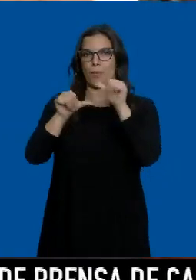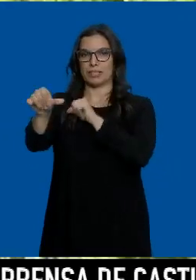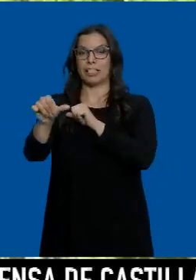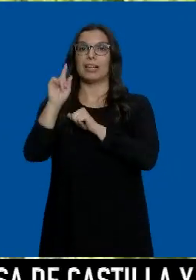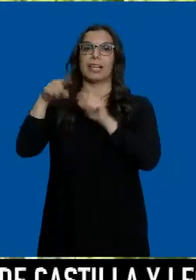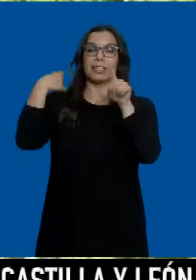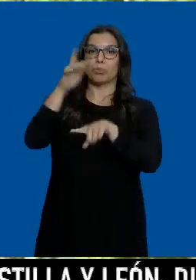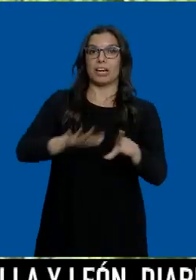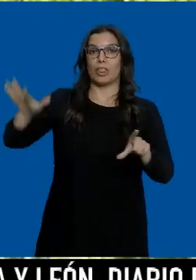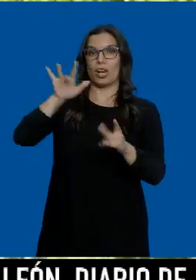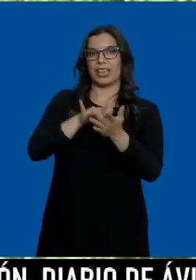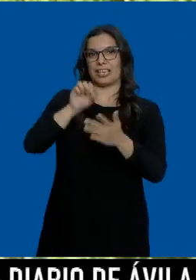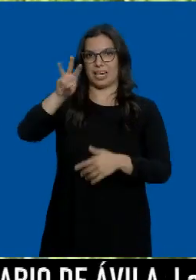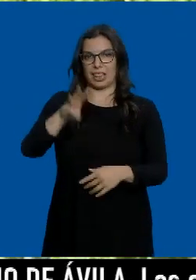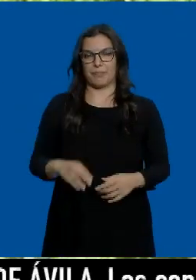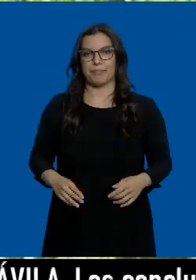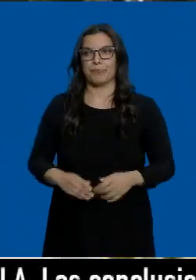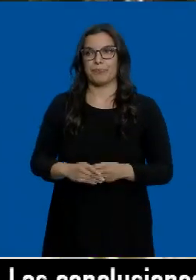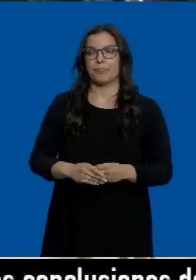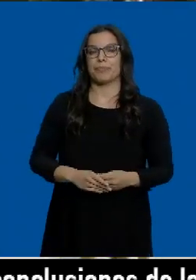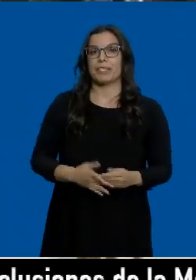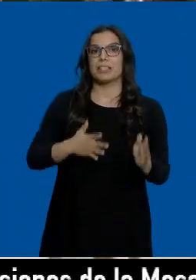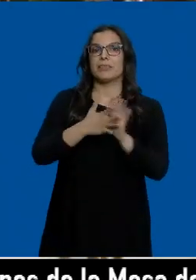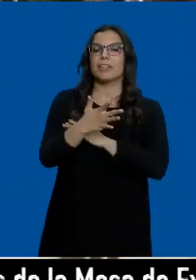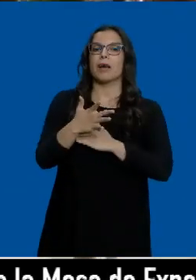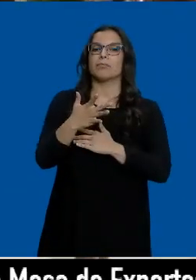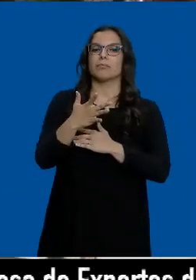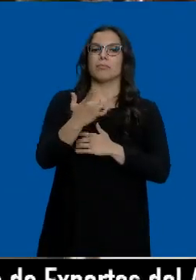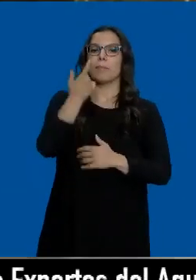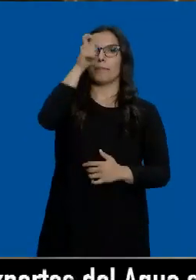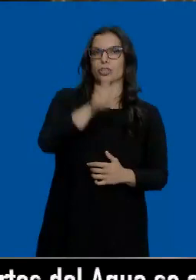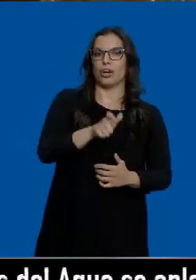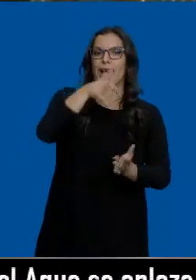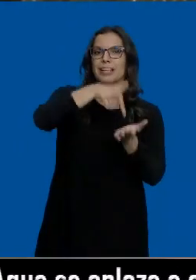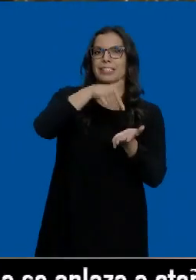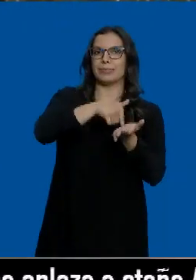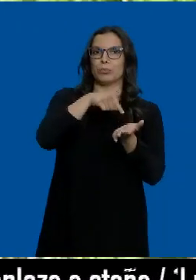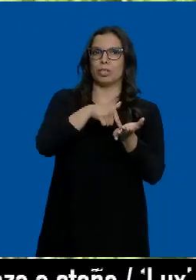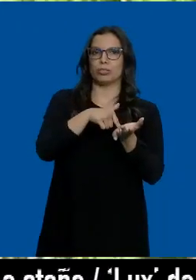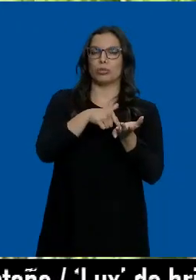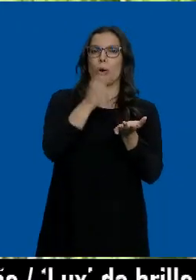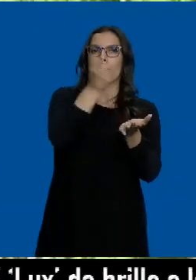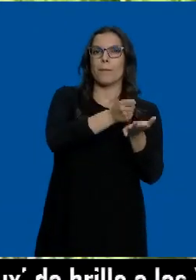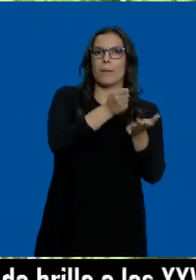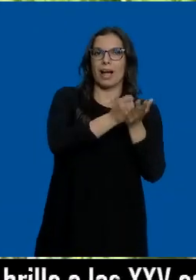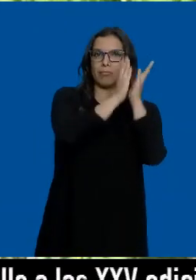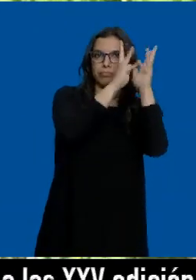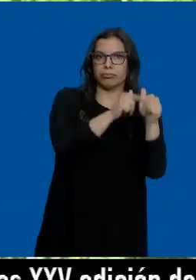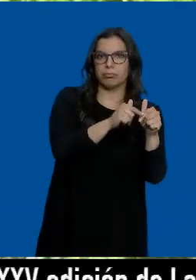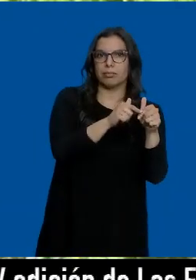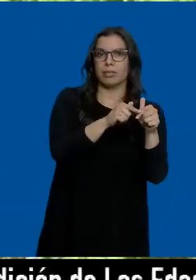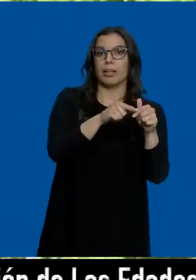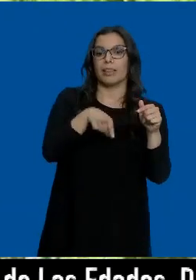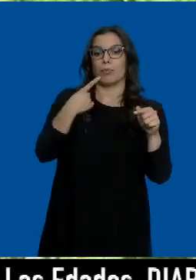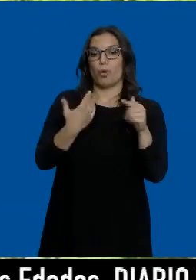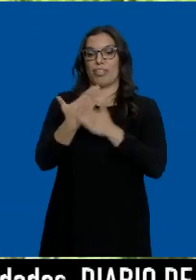día 13. Lo que pone en valor es cuántos impuestos paga un ciudadano, poniendo en relación cuántos días